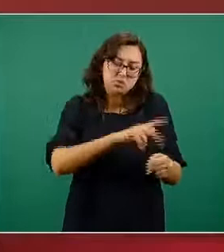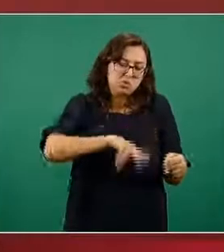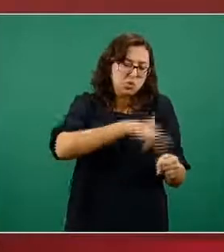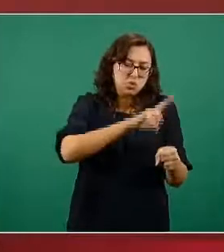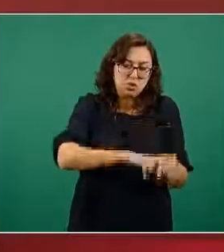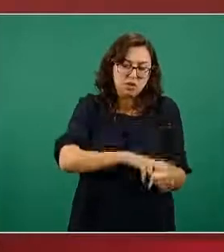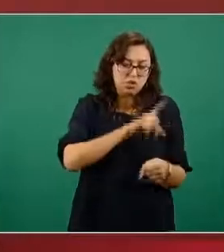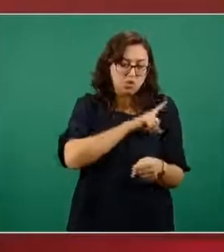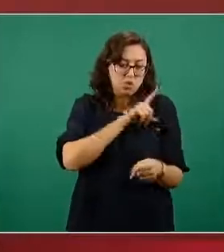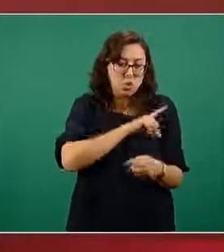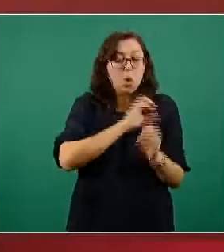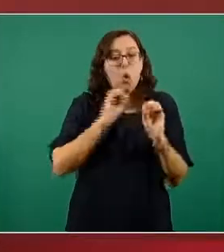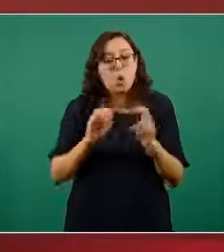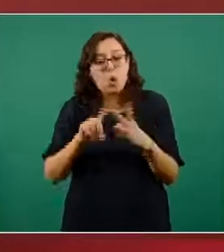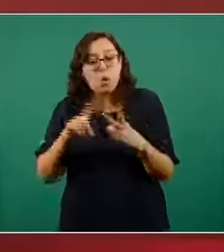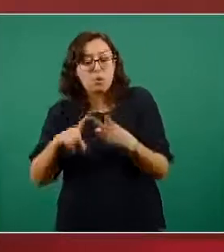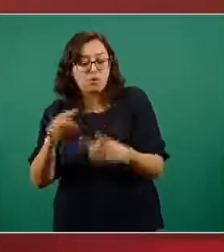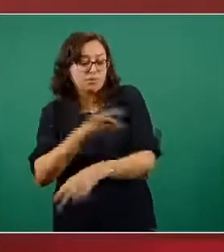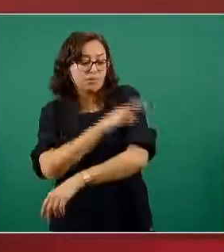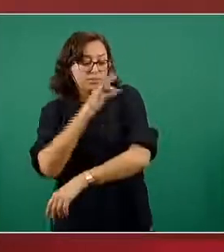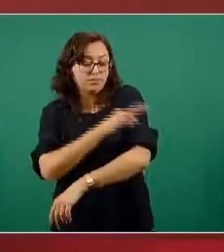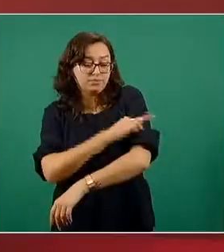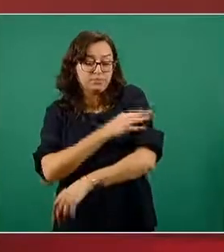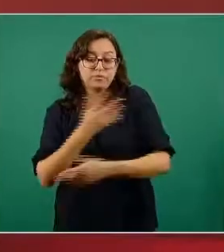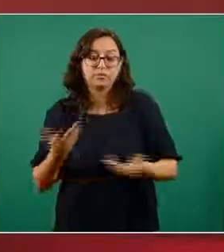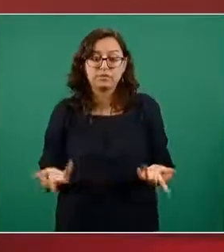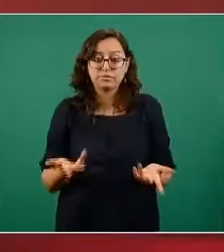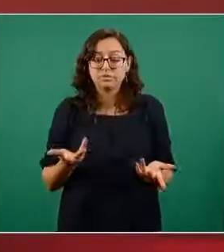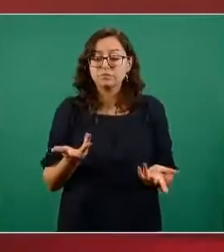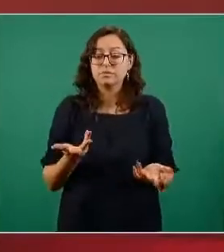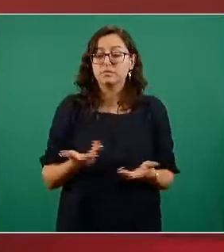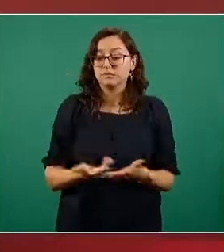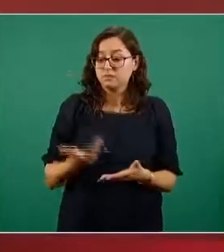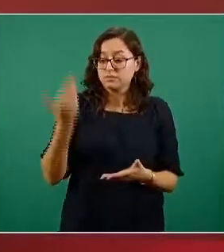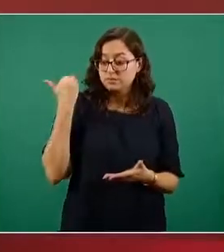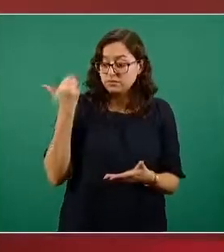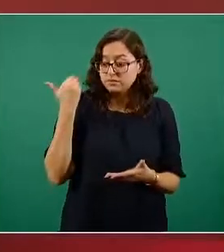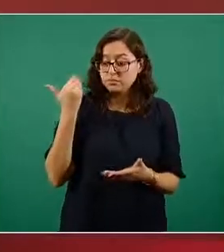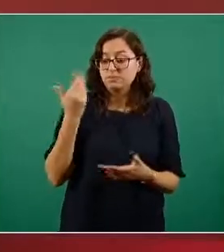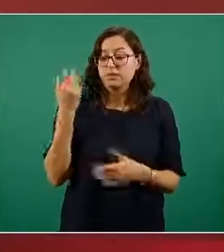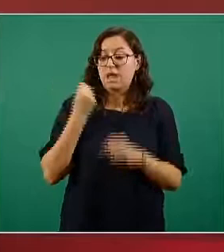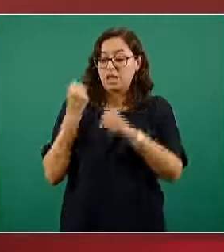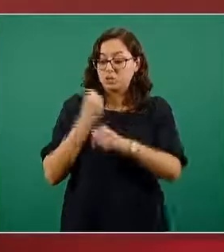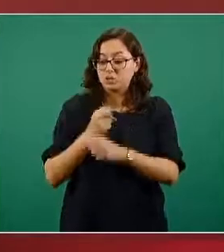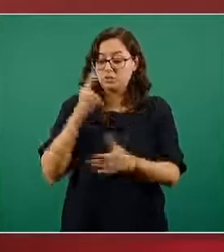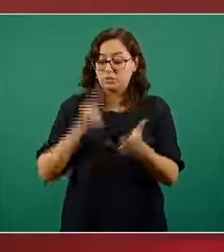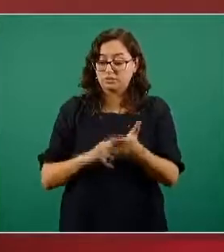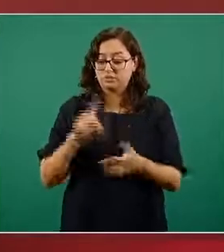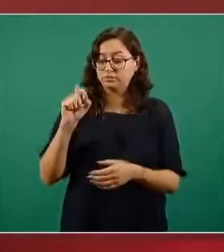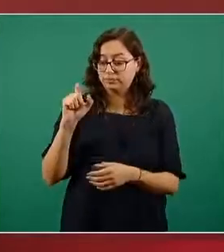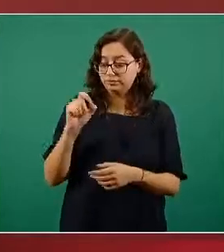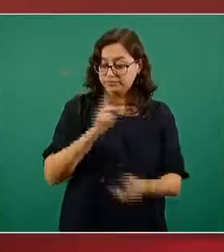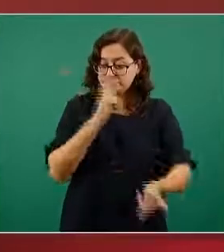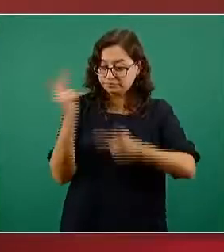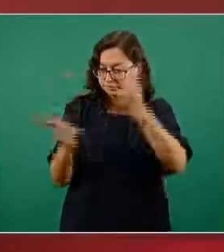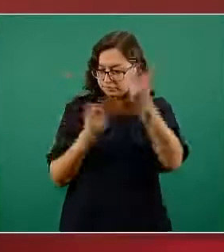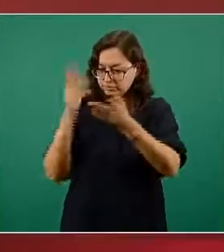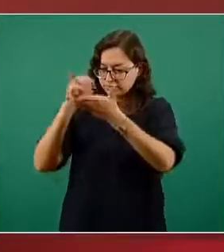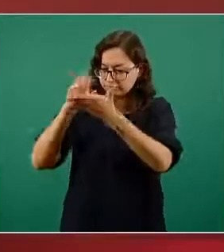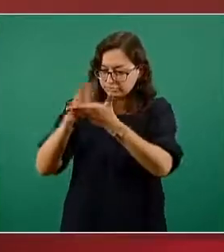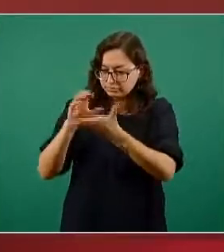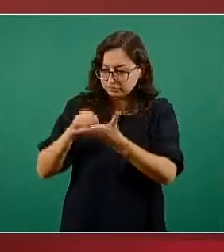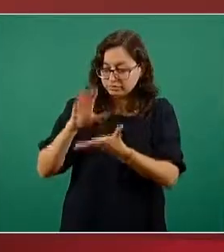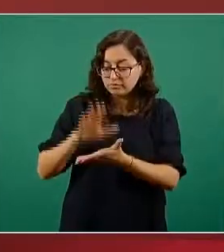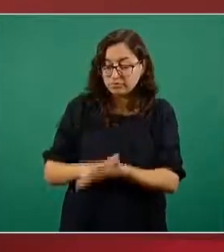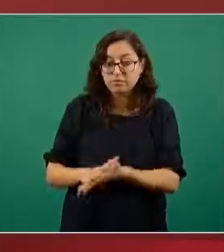vacunación la encuesta nacional de salud y nutrición de 2020 nos permitió documentar